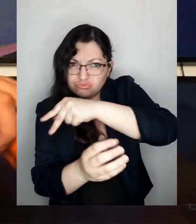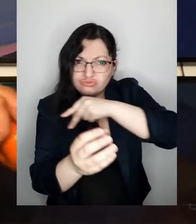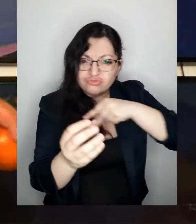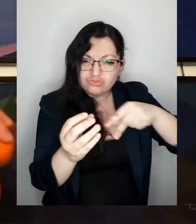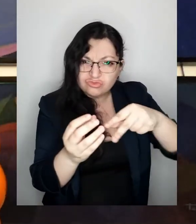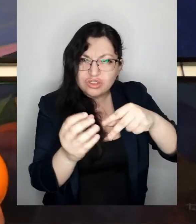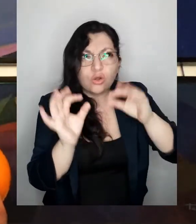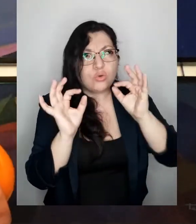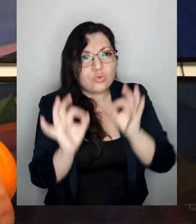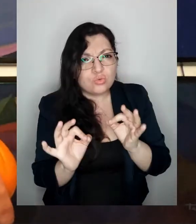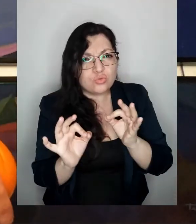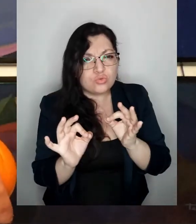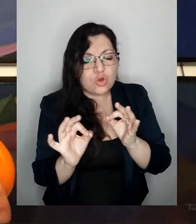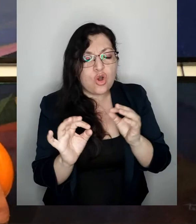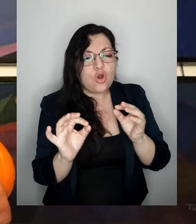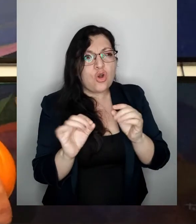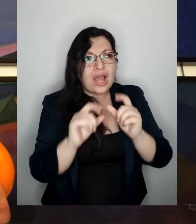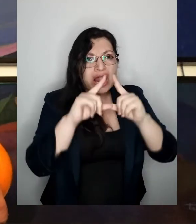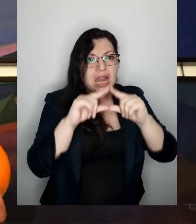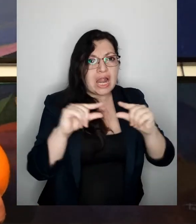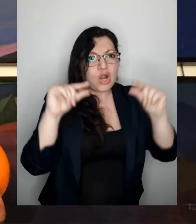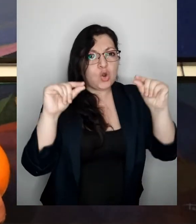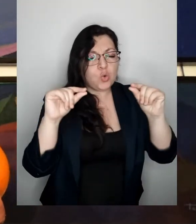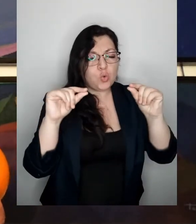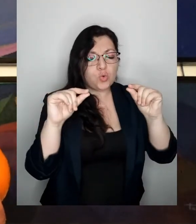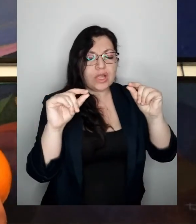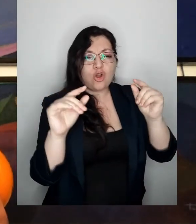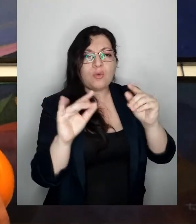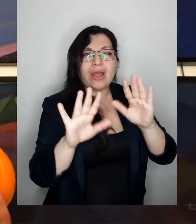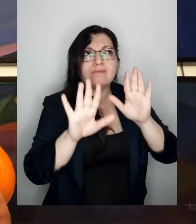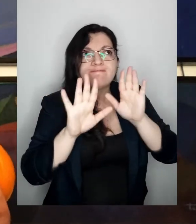luna le tape un poco de calor y de luz a la tierra?